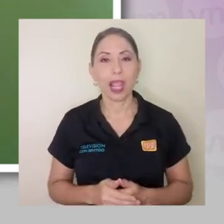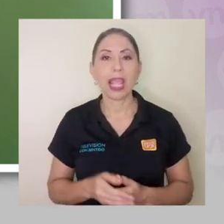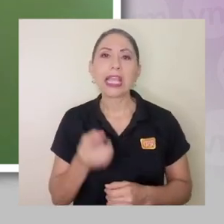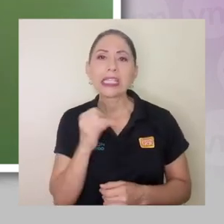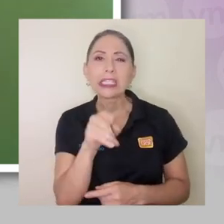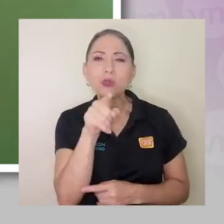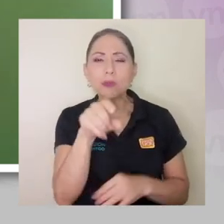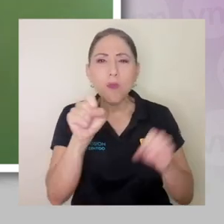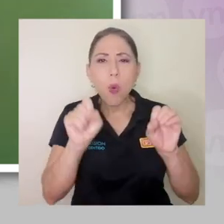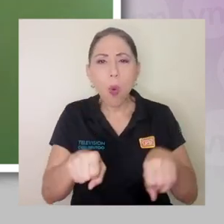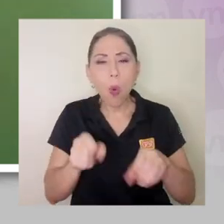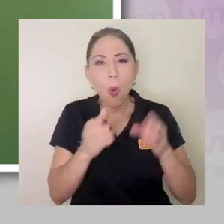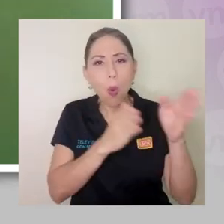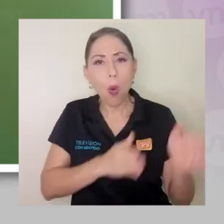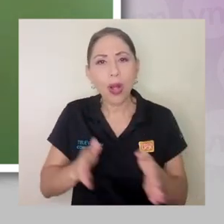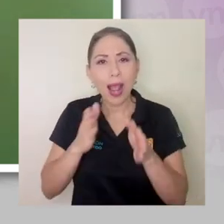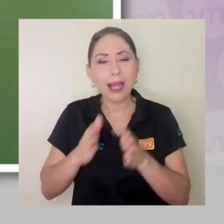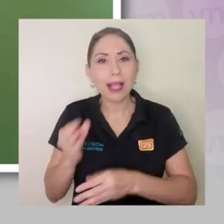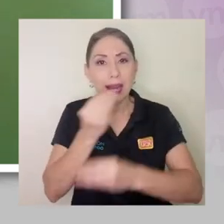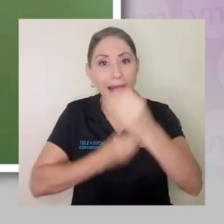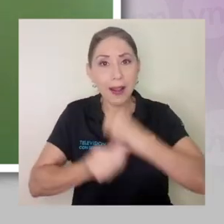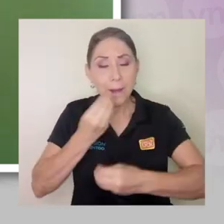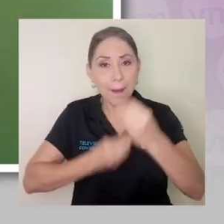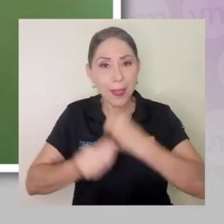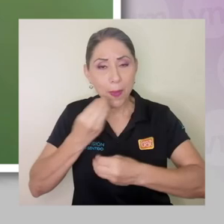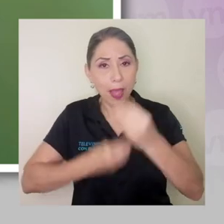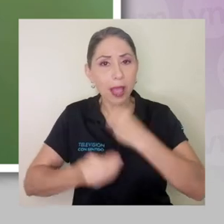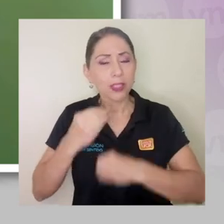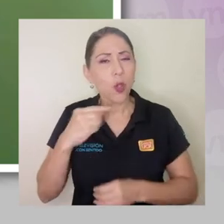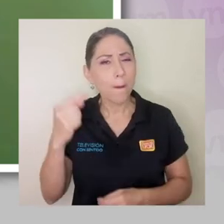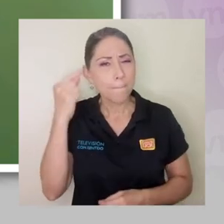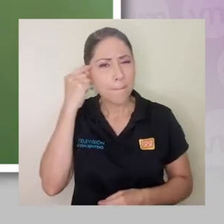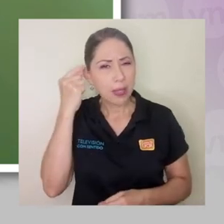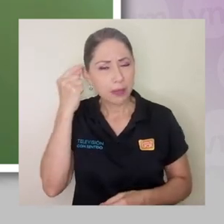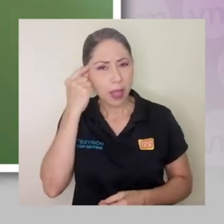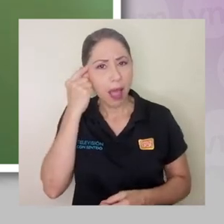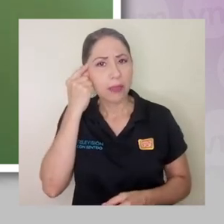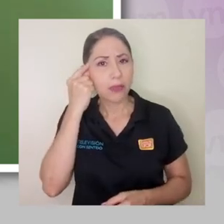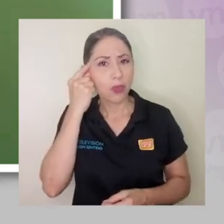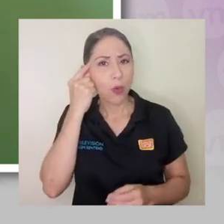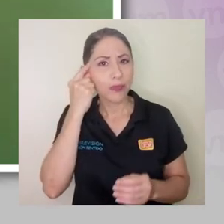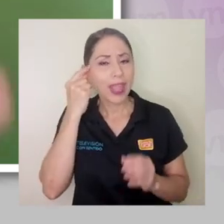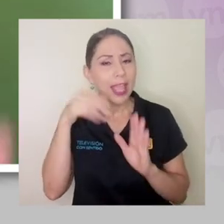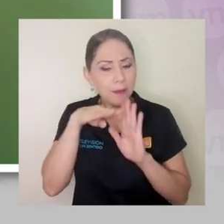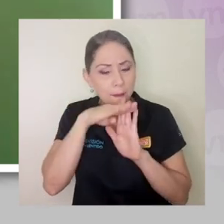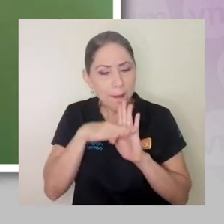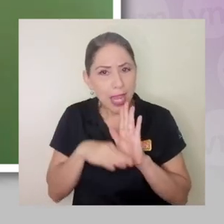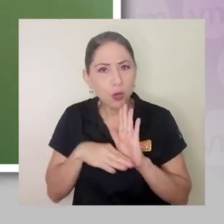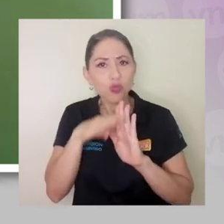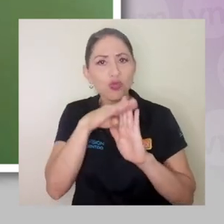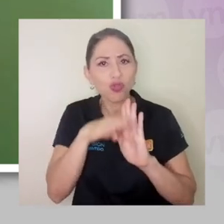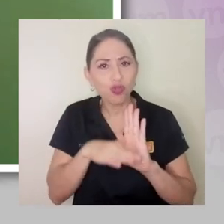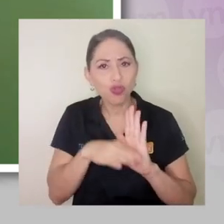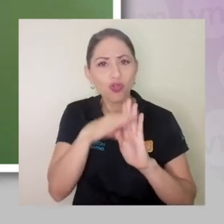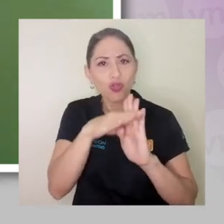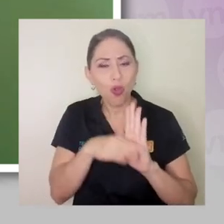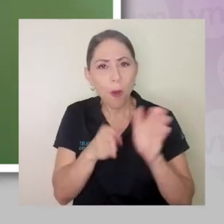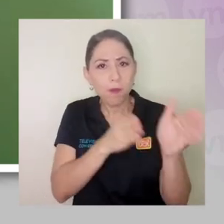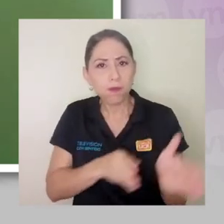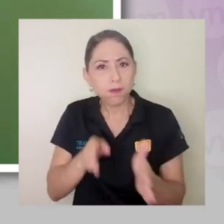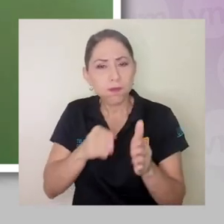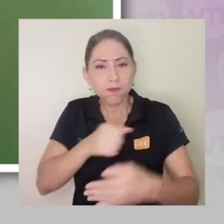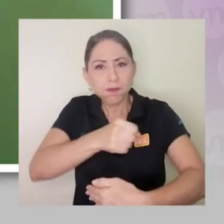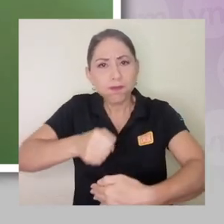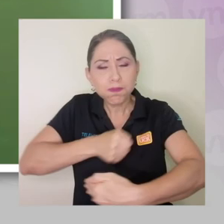organizar su alimentación pensando un poco en menús, ¿verdad? O,